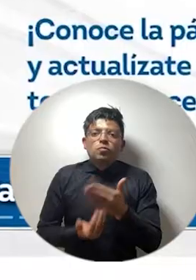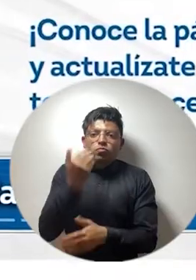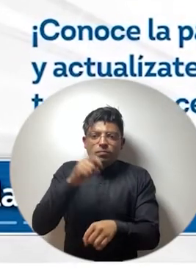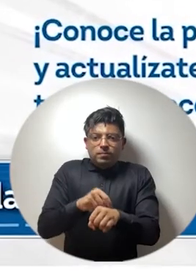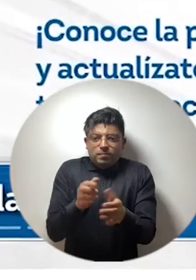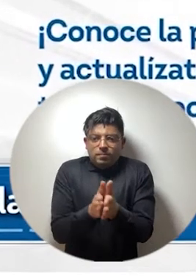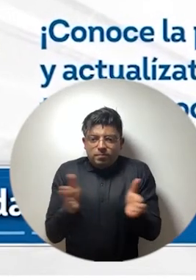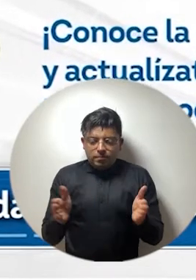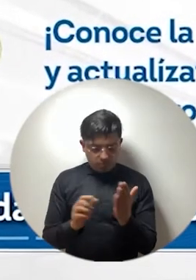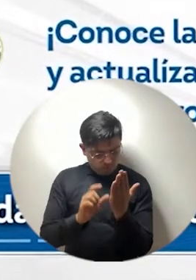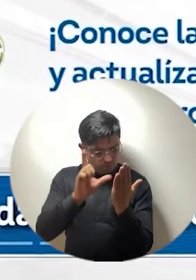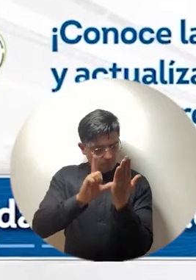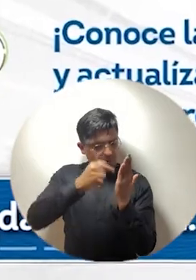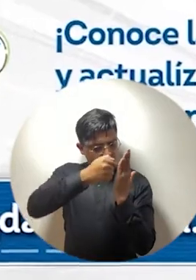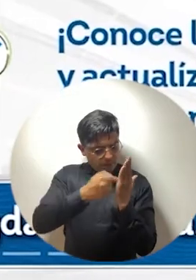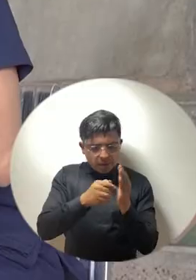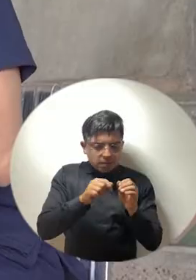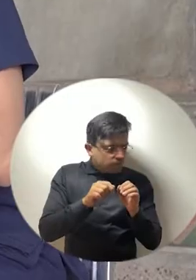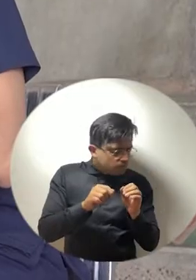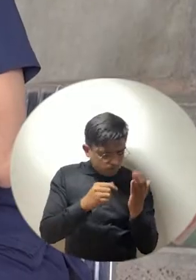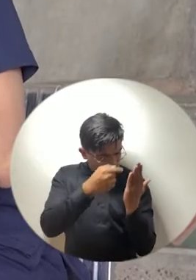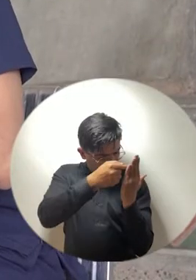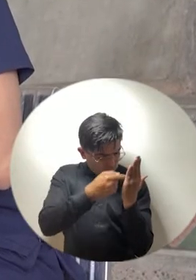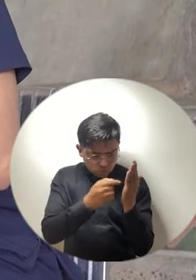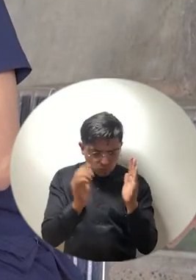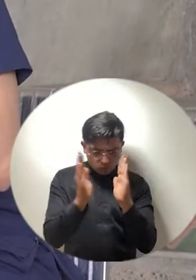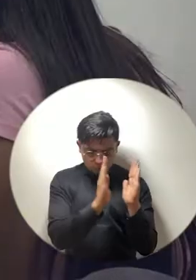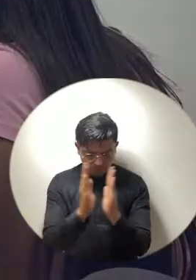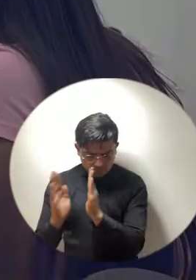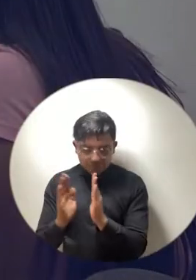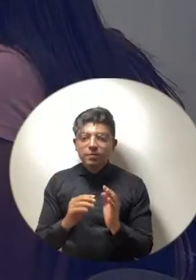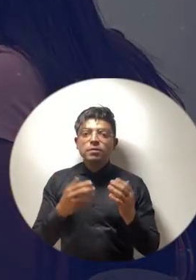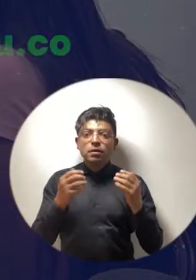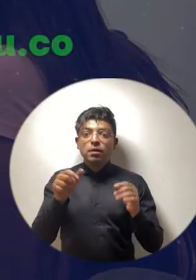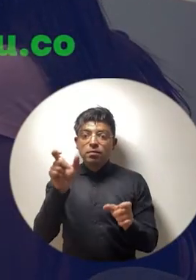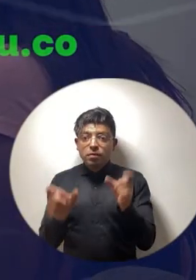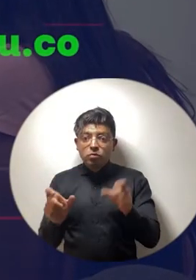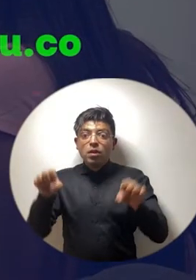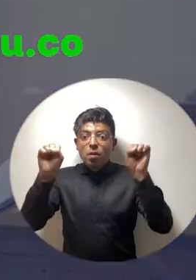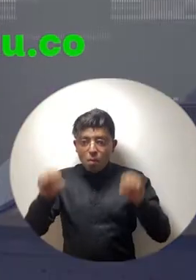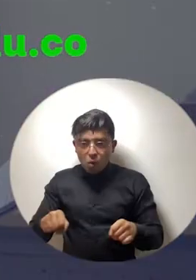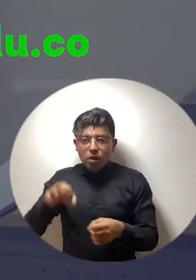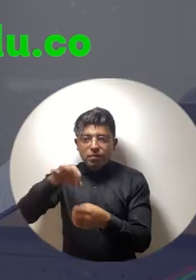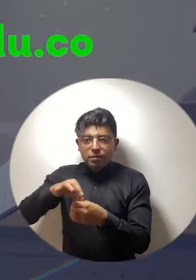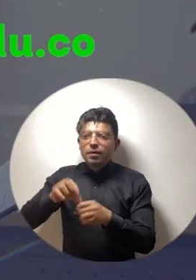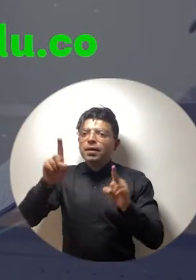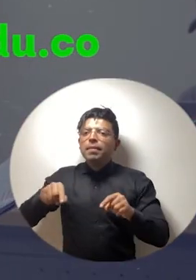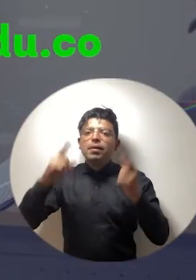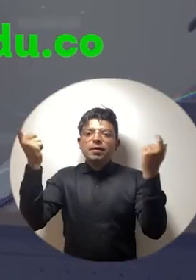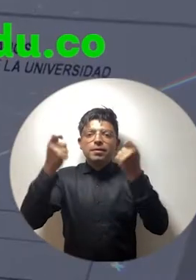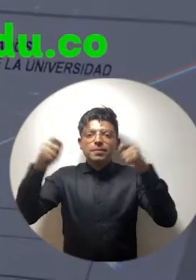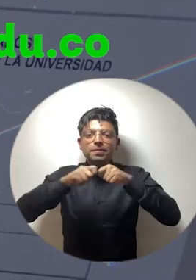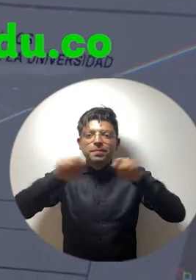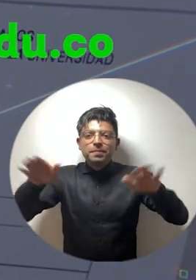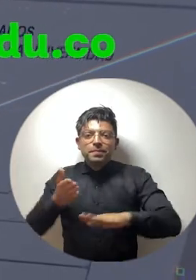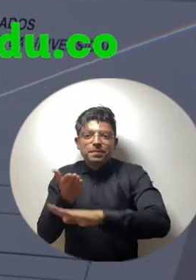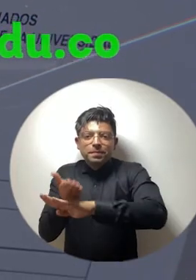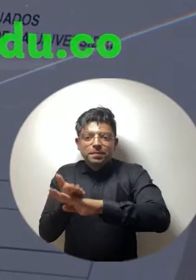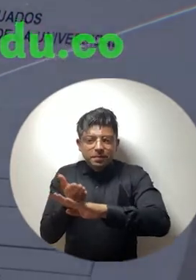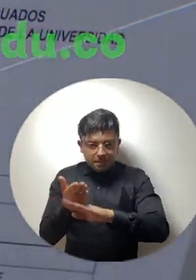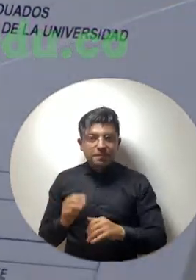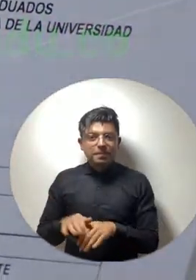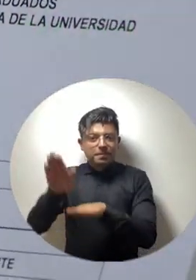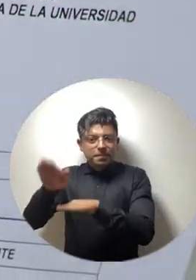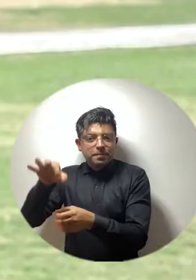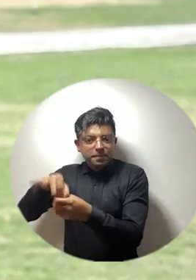habilitados y también la difusión de sus propuestas. Asimismo, el Comité de Garantías publicó el censo de habilitados para votar en estas